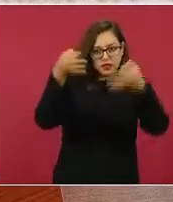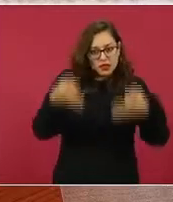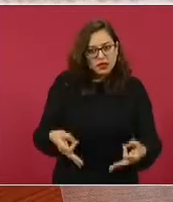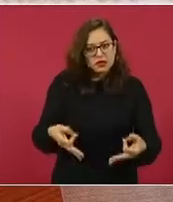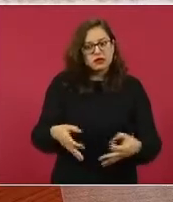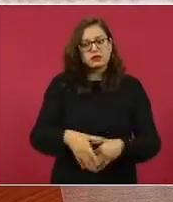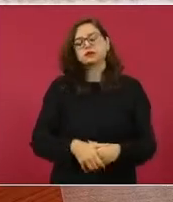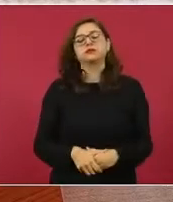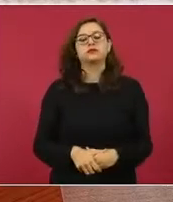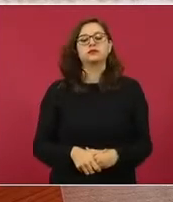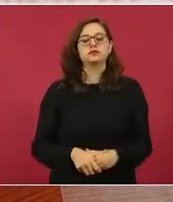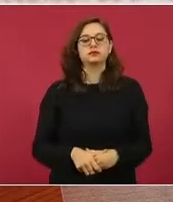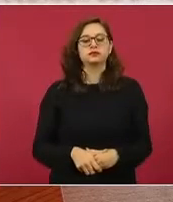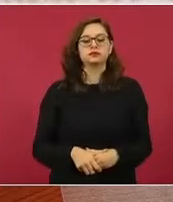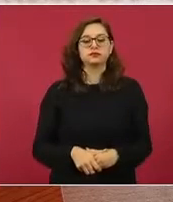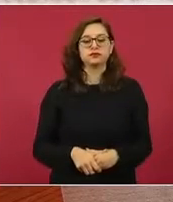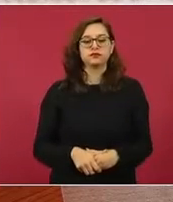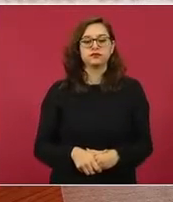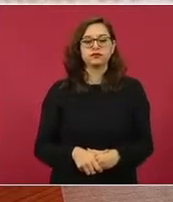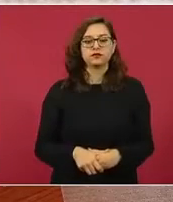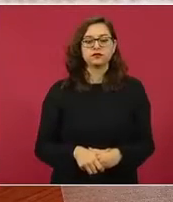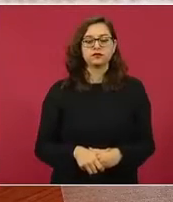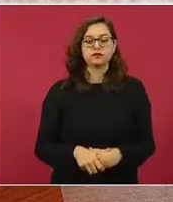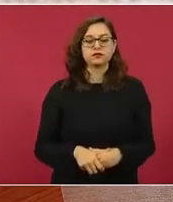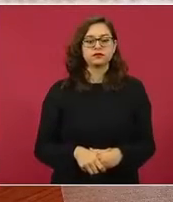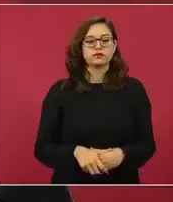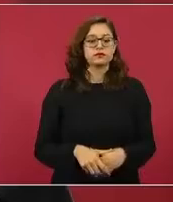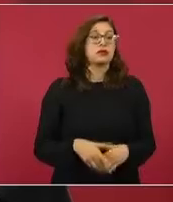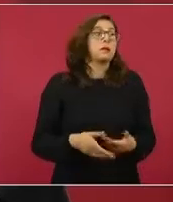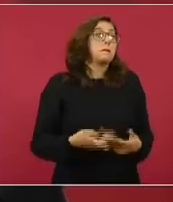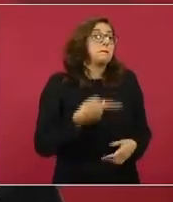Ahora ha ocurrido hace mucho. Eso es lo más.